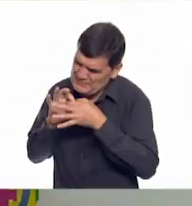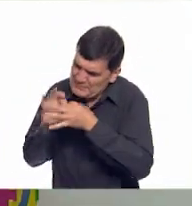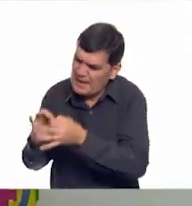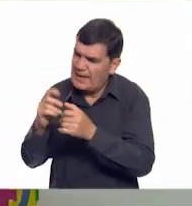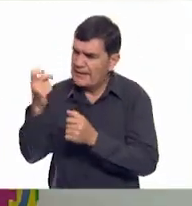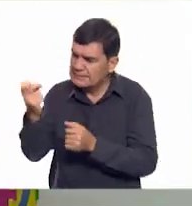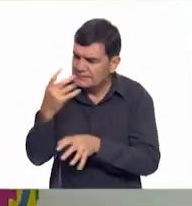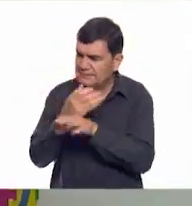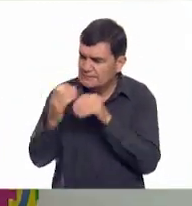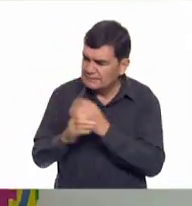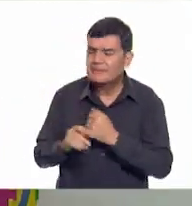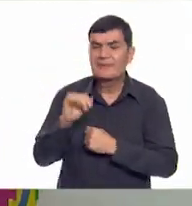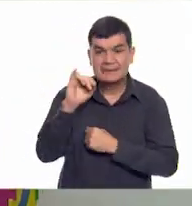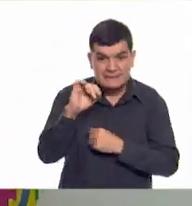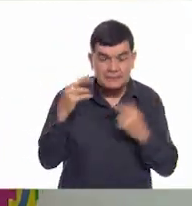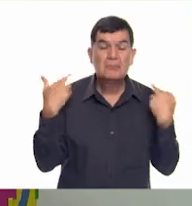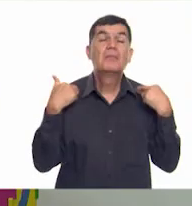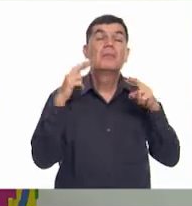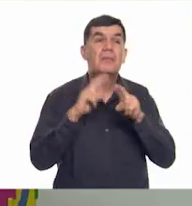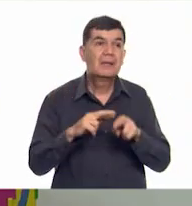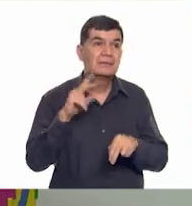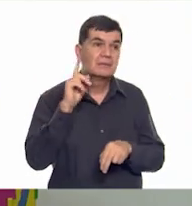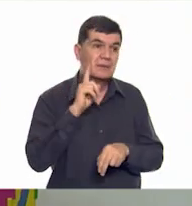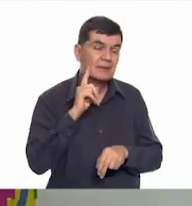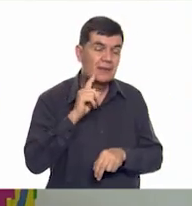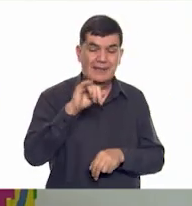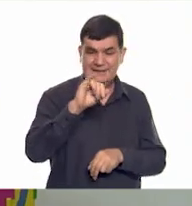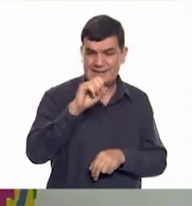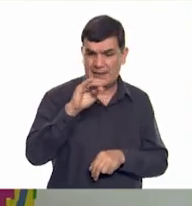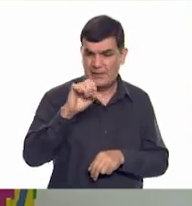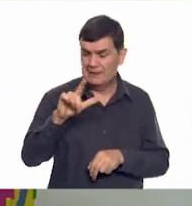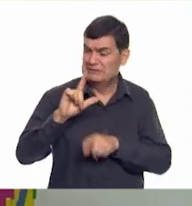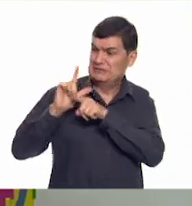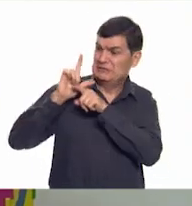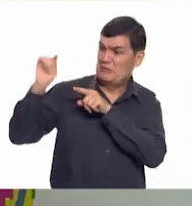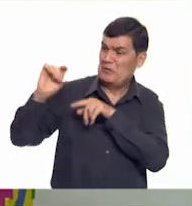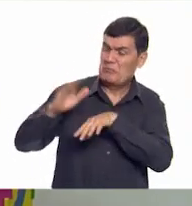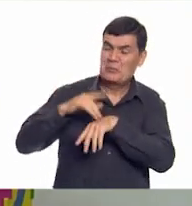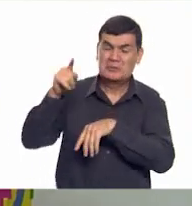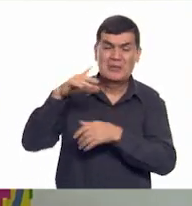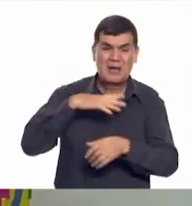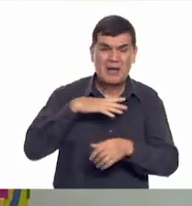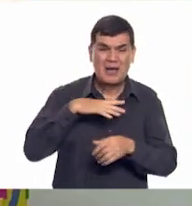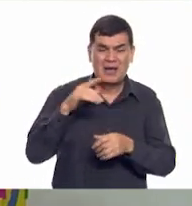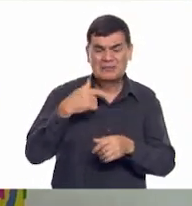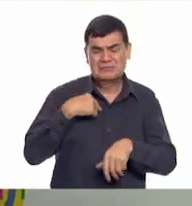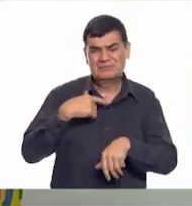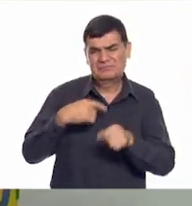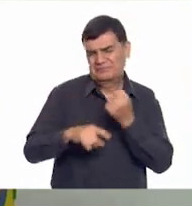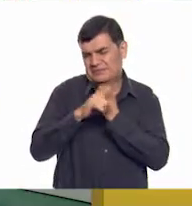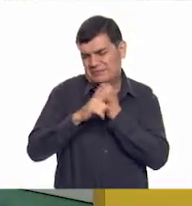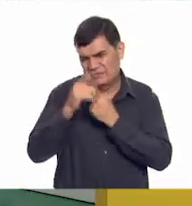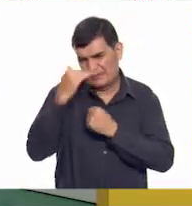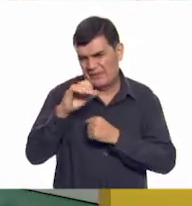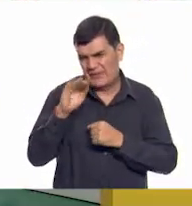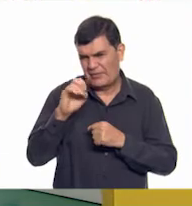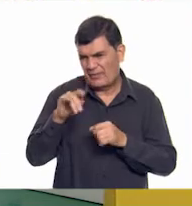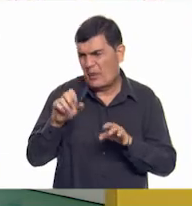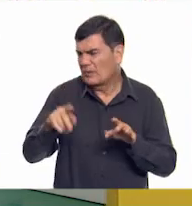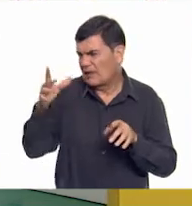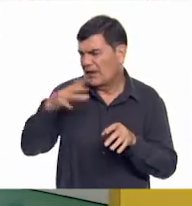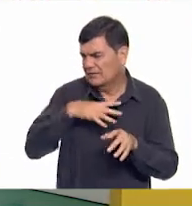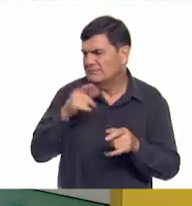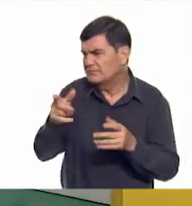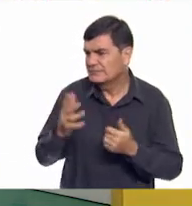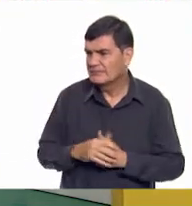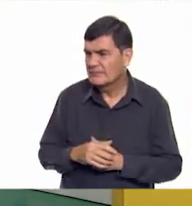Isabel me estaba explicando todo eso, pero se tuvo que ir muy rápido porque Fefebón tuvo un contratiempo. Ya sabes cómo es Fefebón. No me digas.